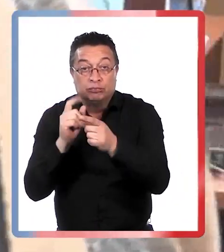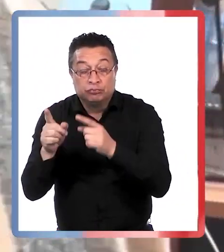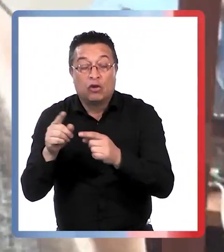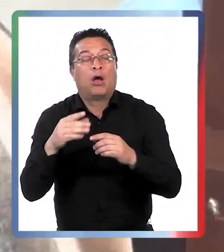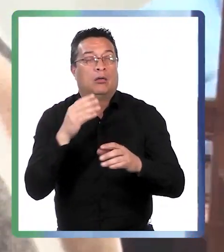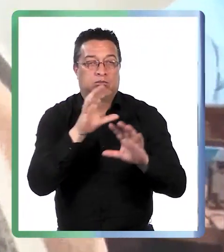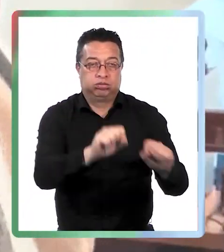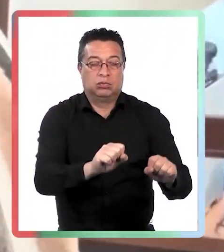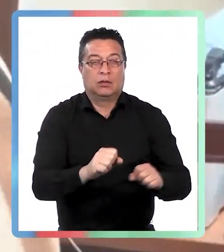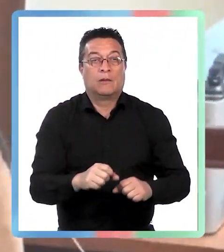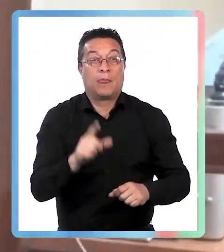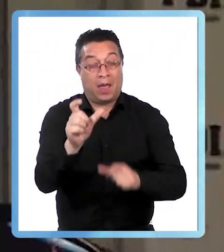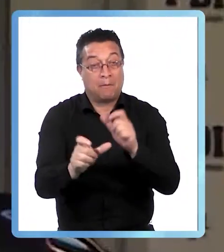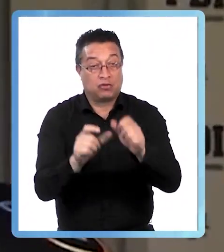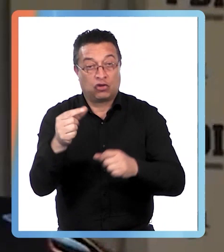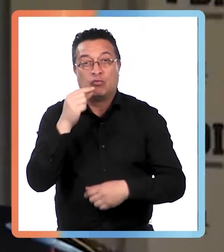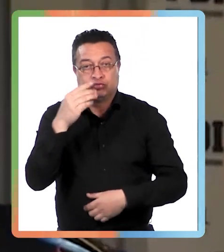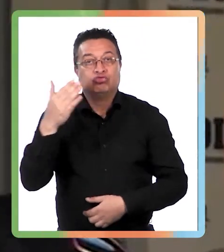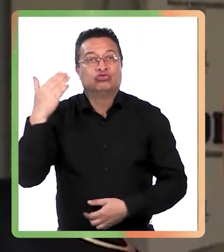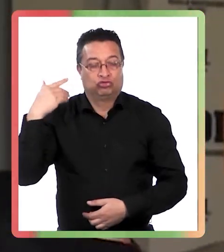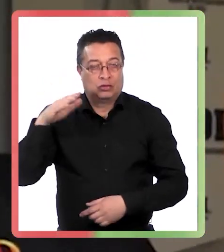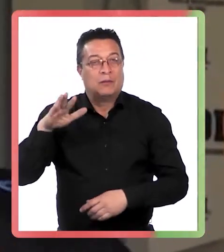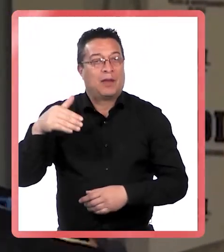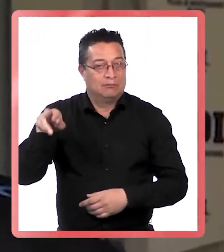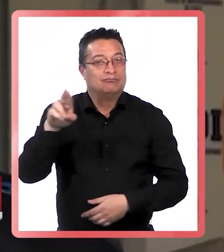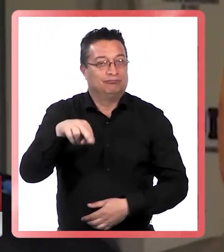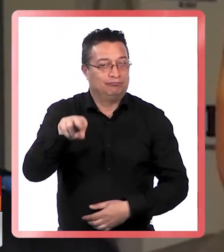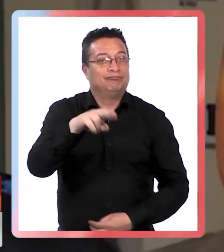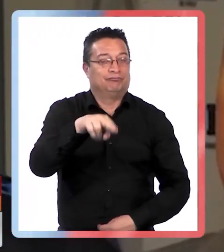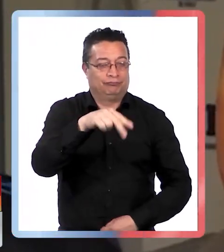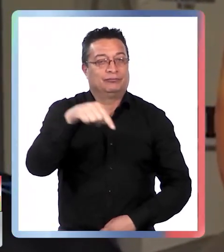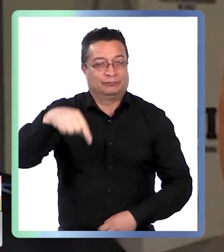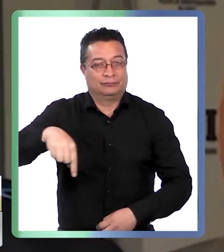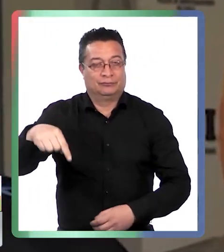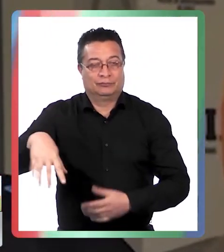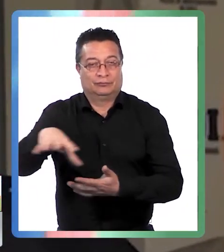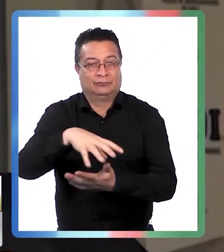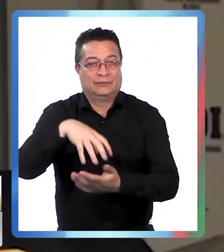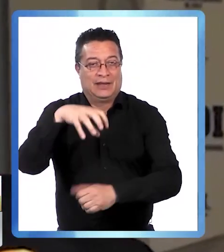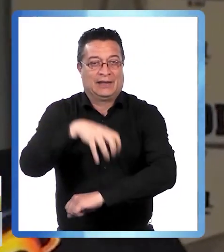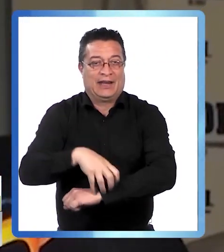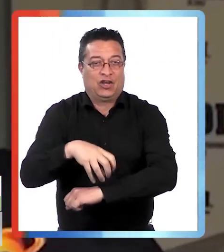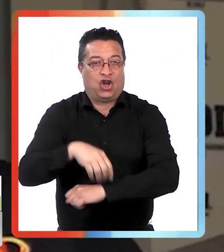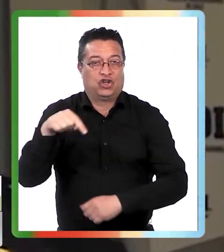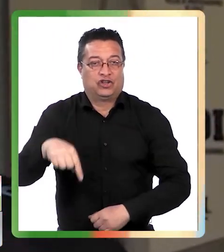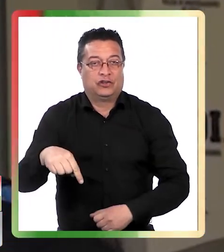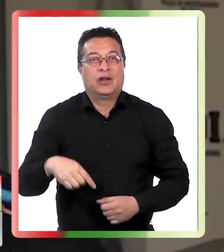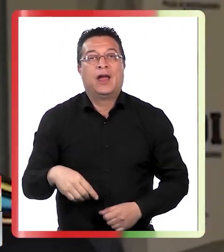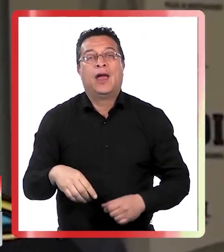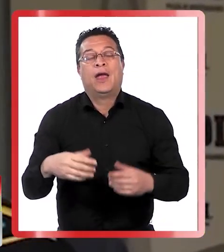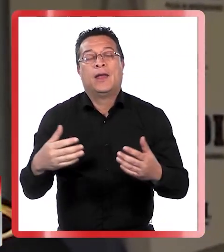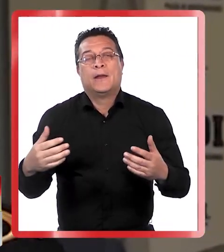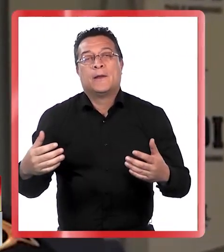denunciaran Estas personas llevaban hace unos días trabajando acá en la región